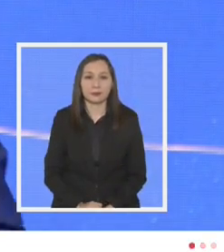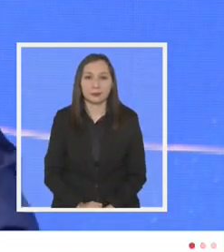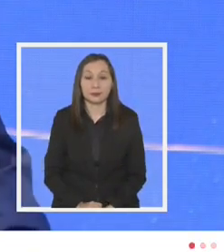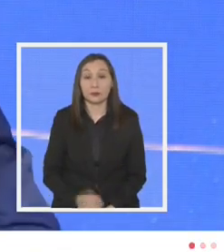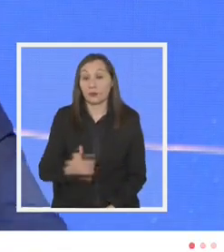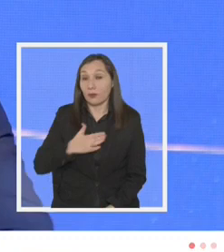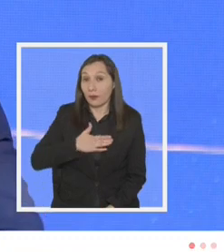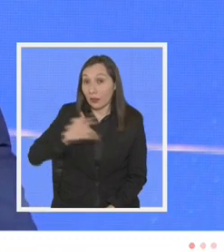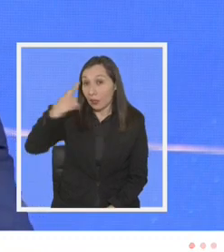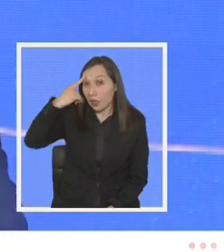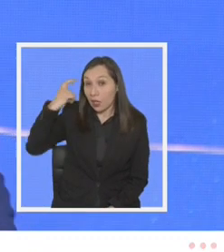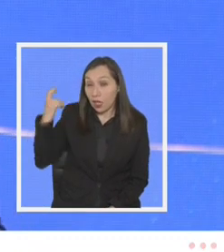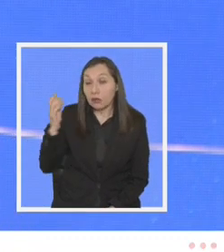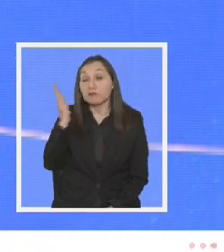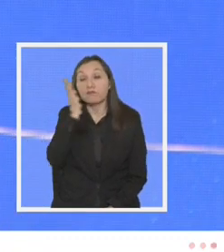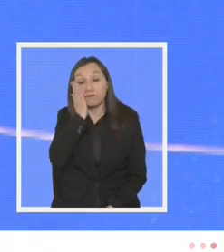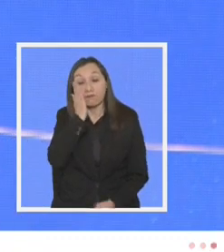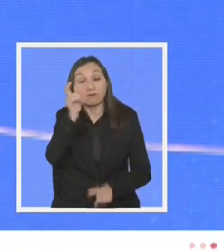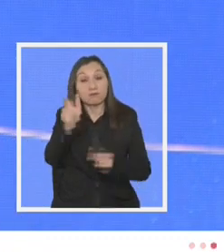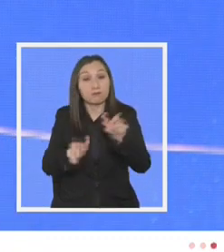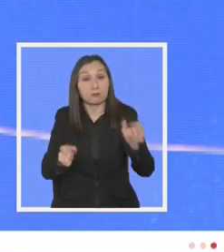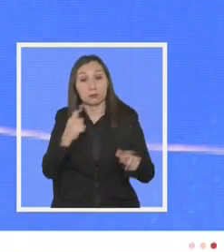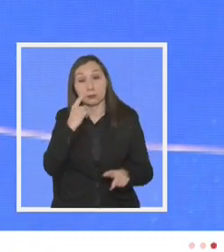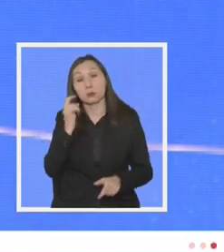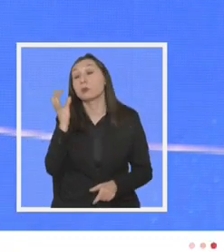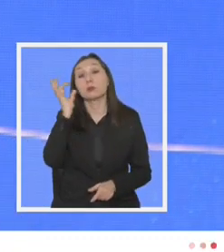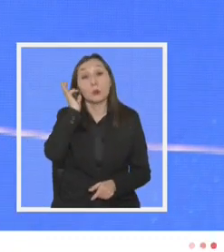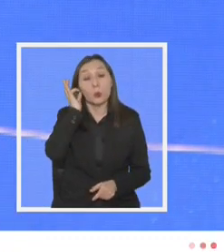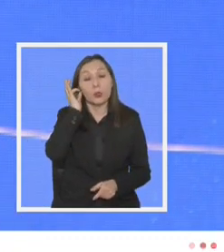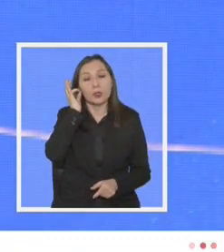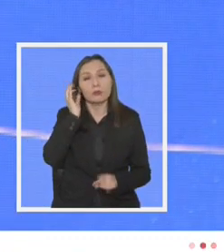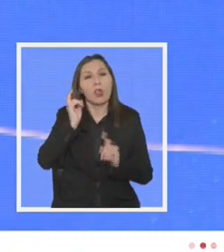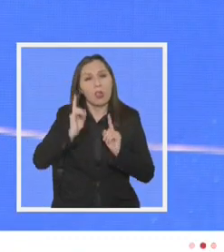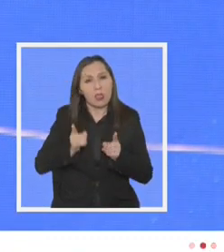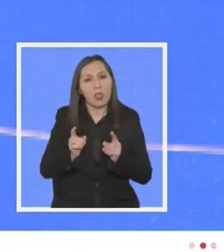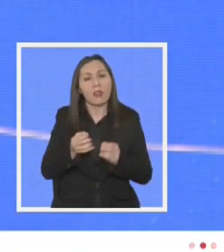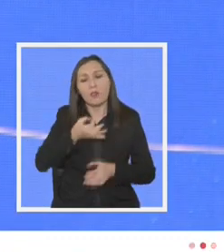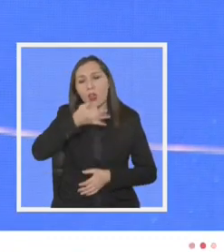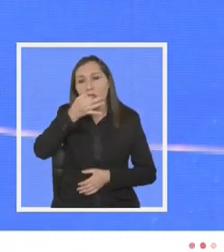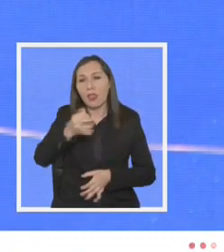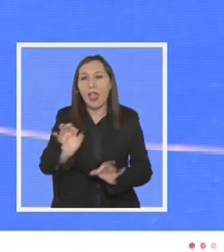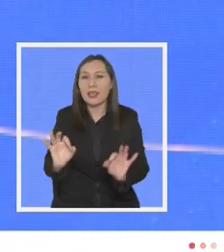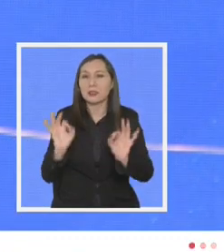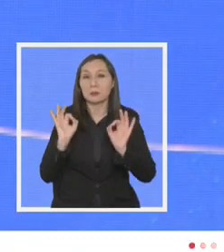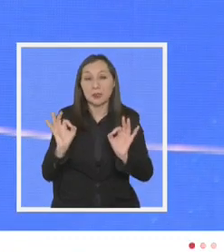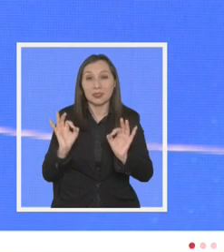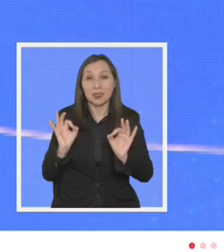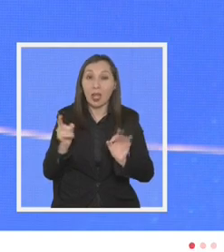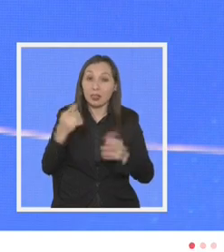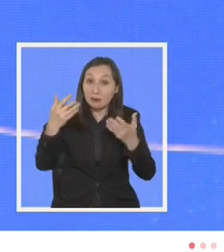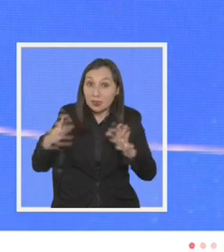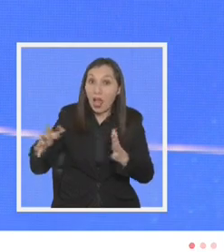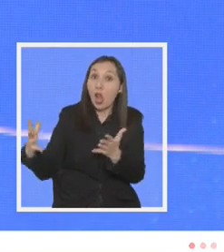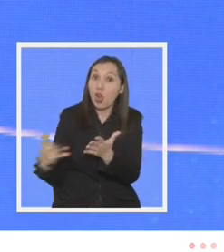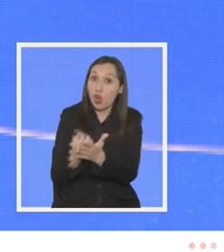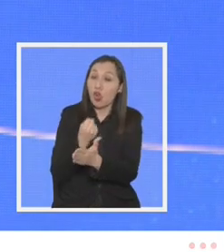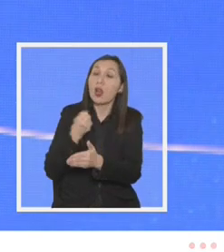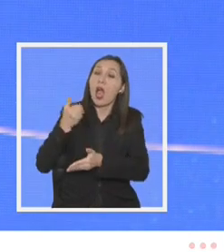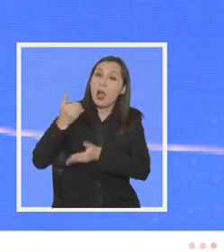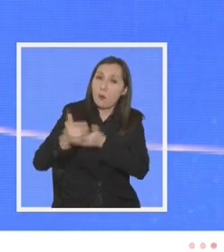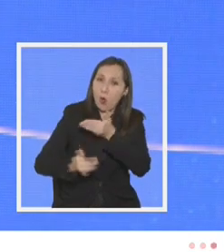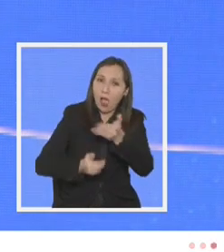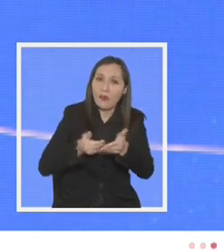Creo, estimados y estimadas, que merece una mención especial en lo que hemos logrado avanzar